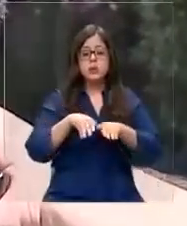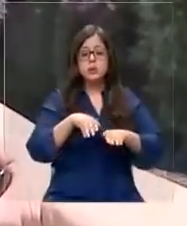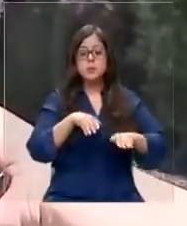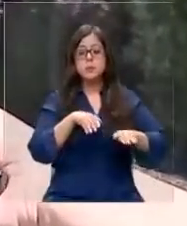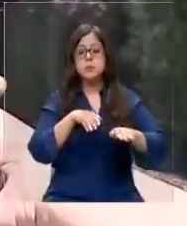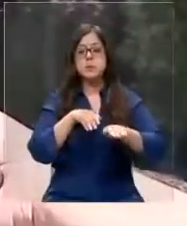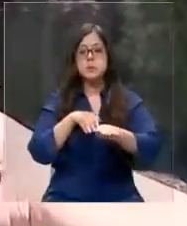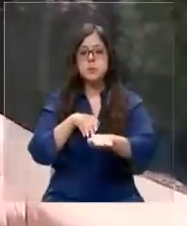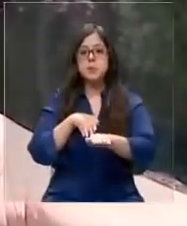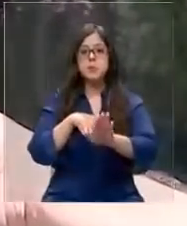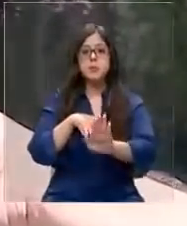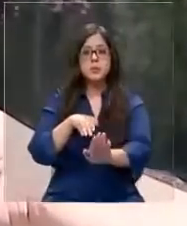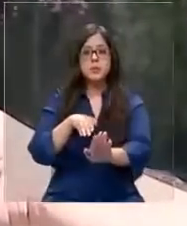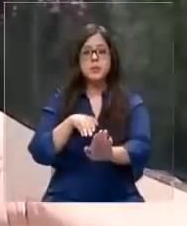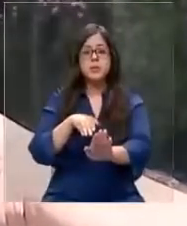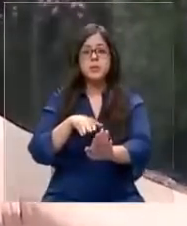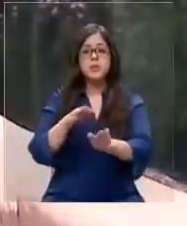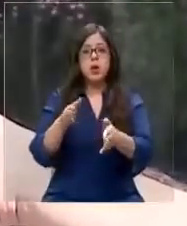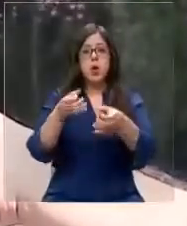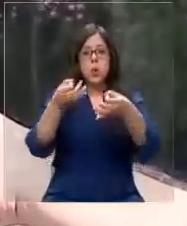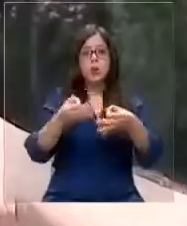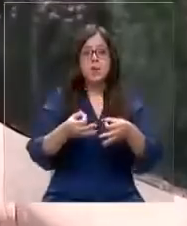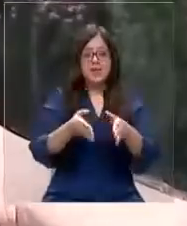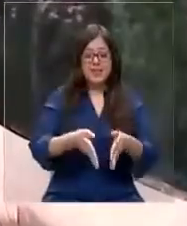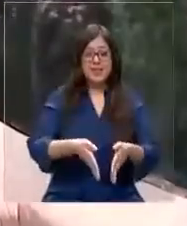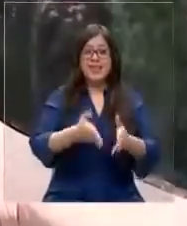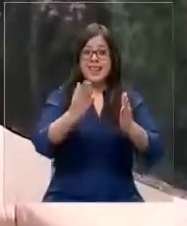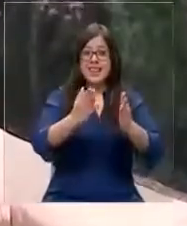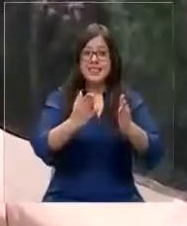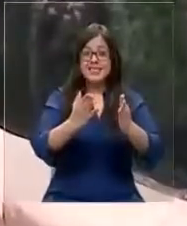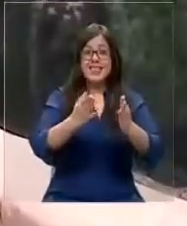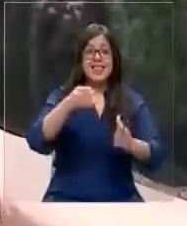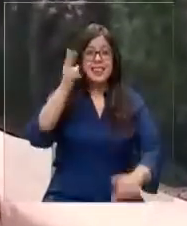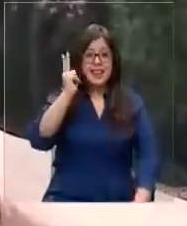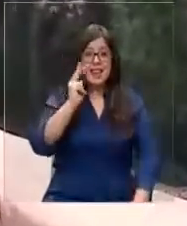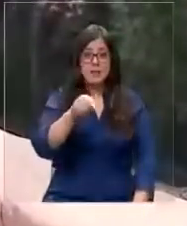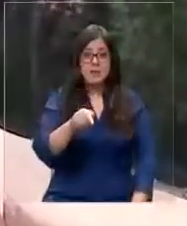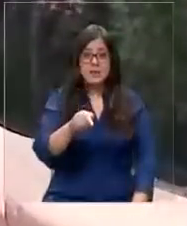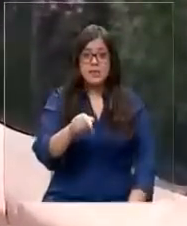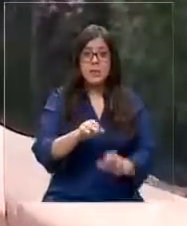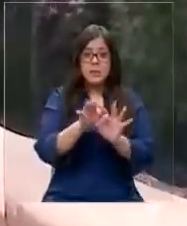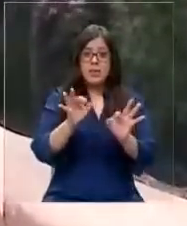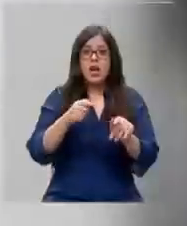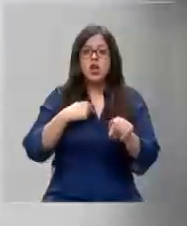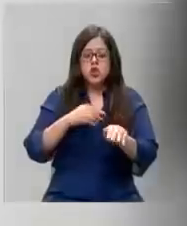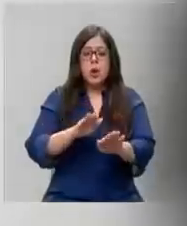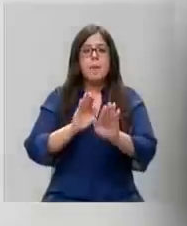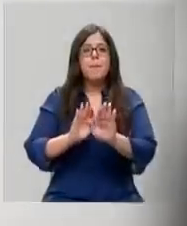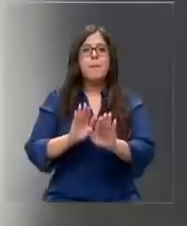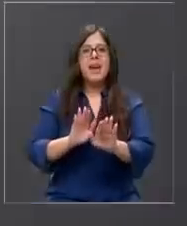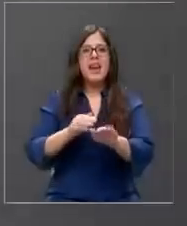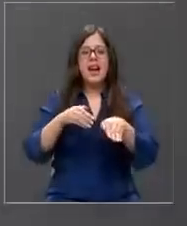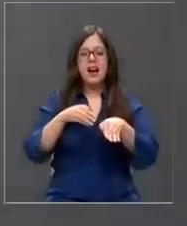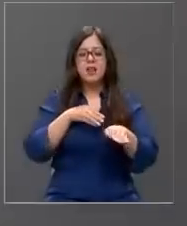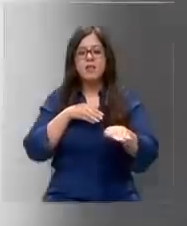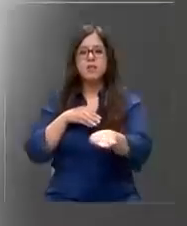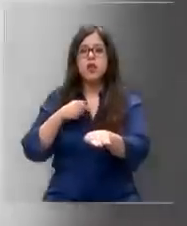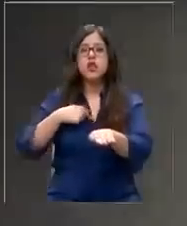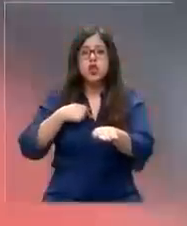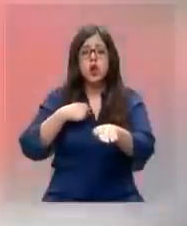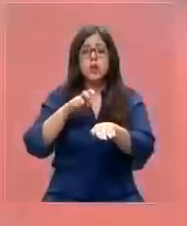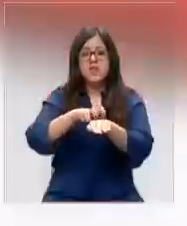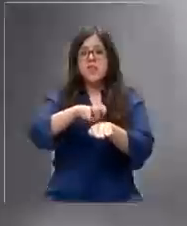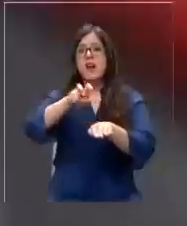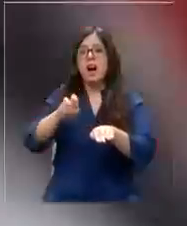bandejón de los microcos, que se encierra. Lo esperé ahí al tipo. Yo me iba a bajar para grabar toda la